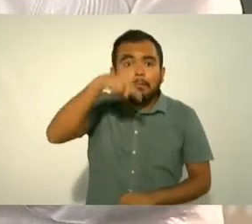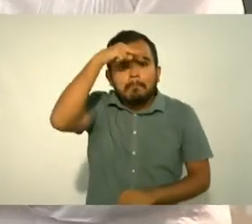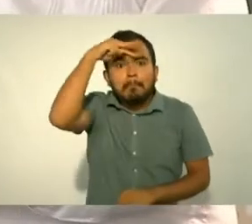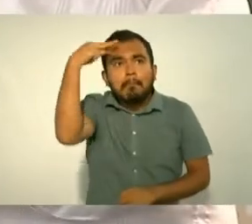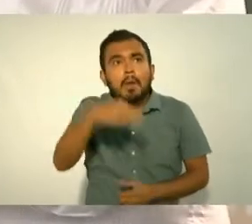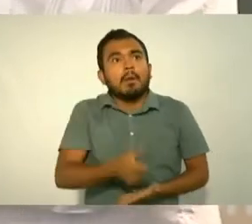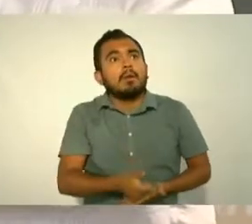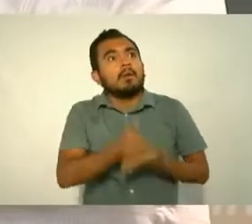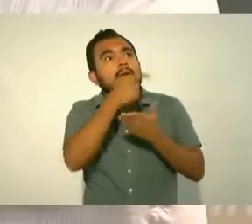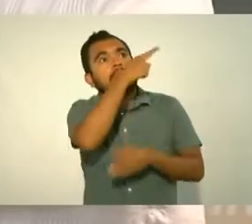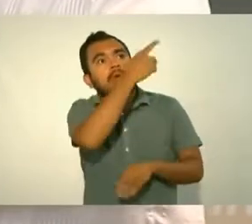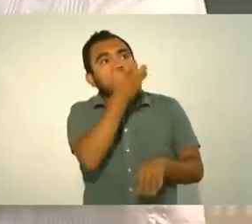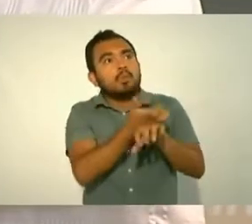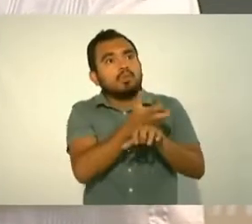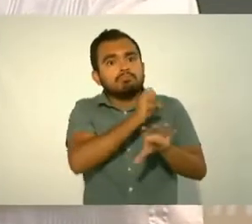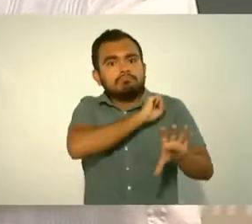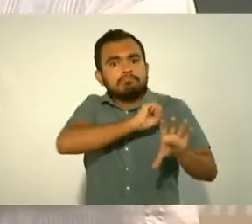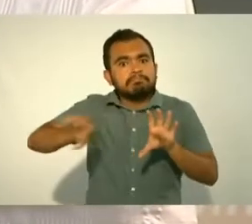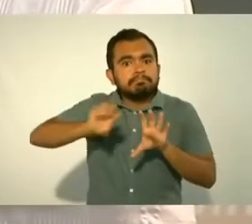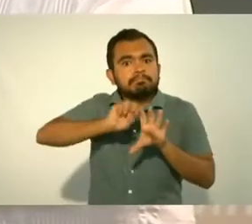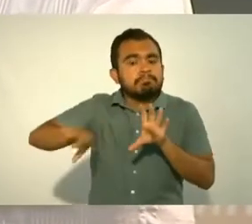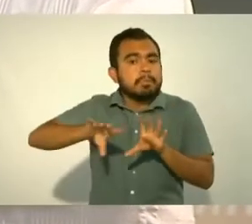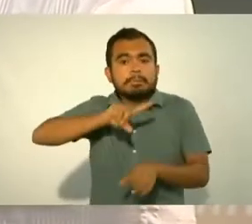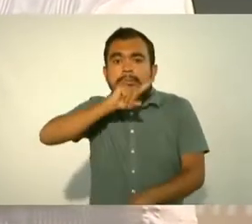Por eso cuando